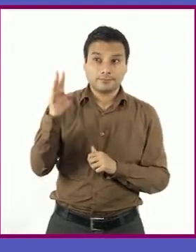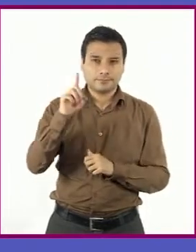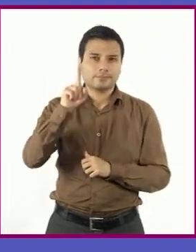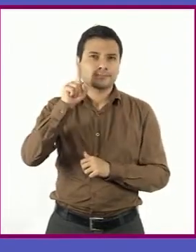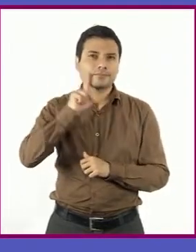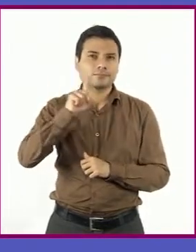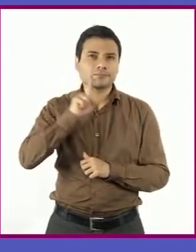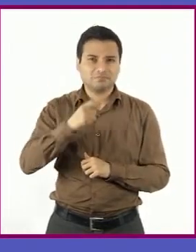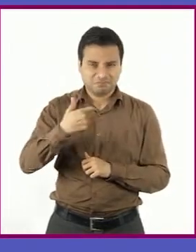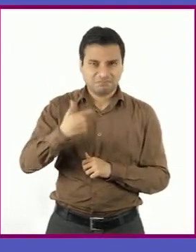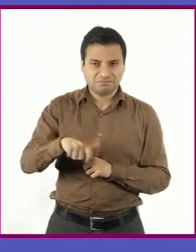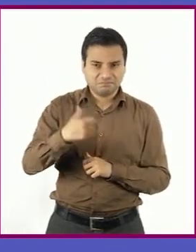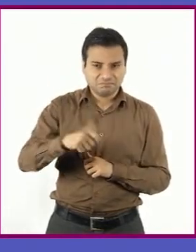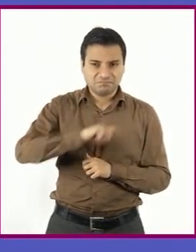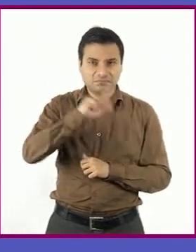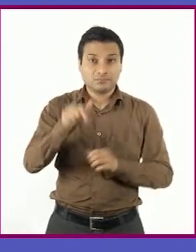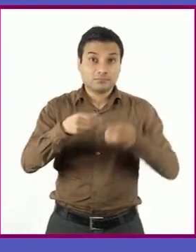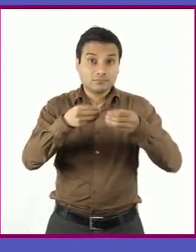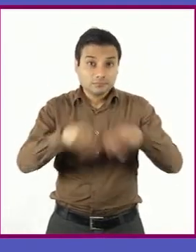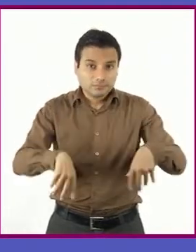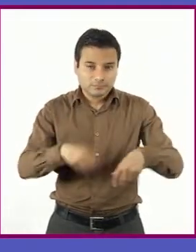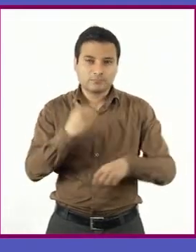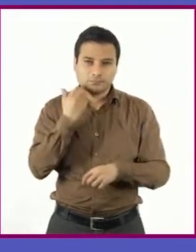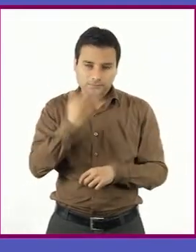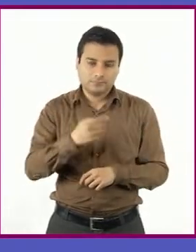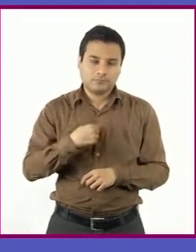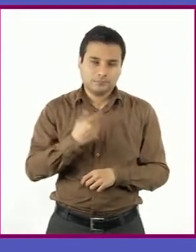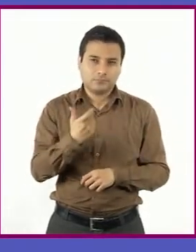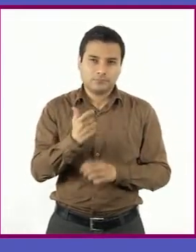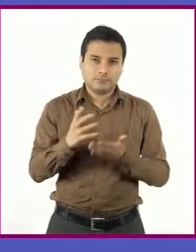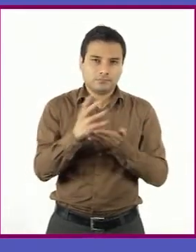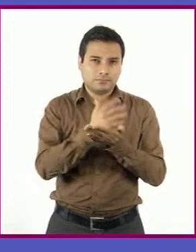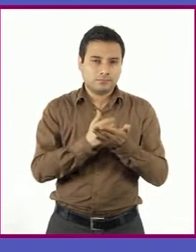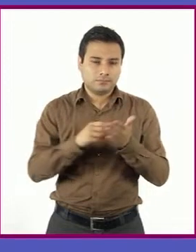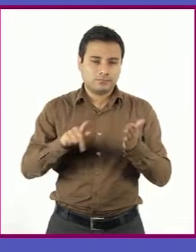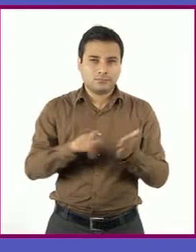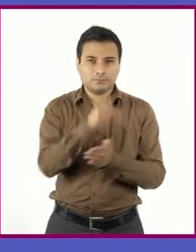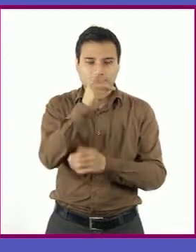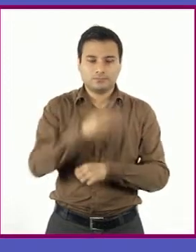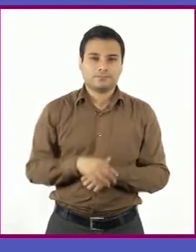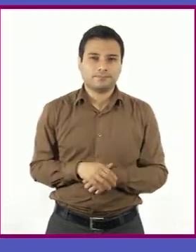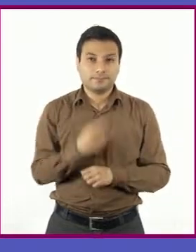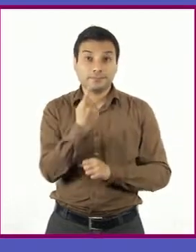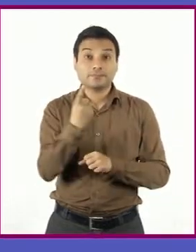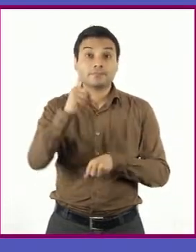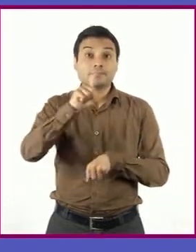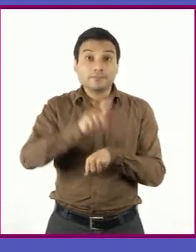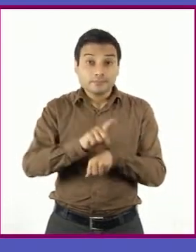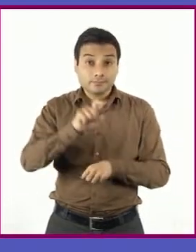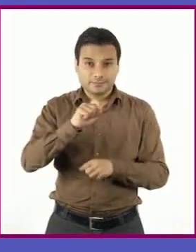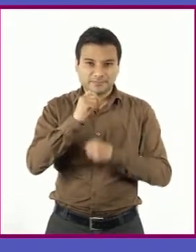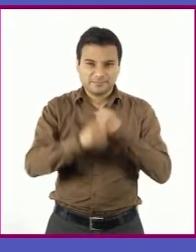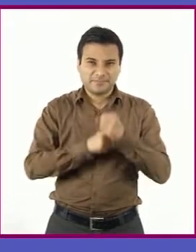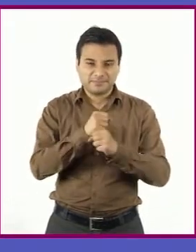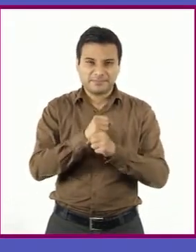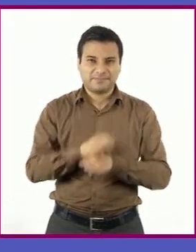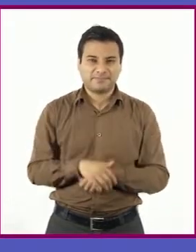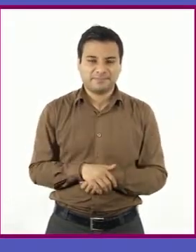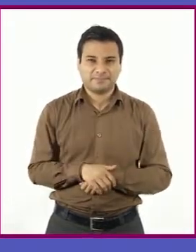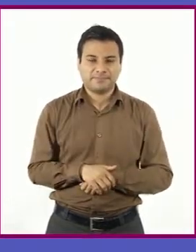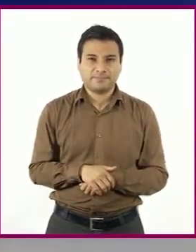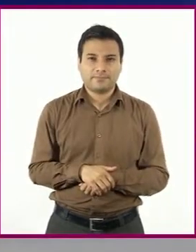lo habían perdido y esperaban que yo lo recuperara. En ese camino estaba cuando un día a los 20 años, faltándome...